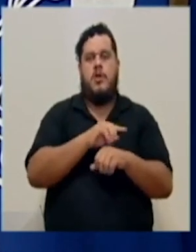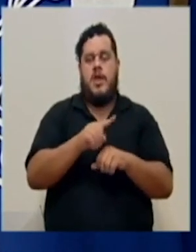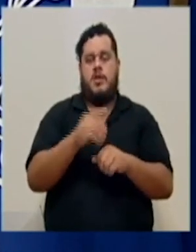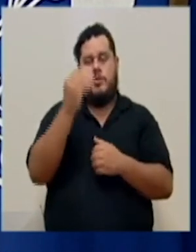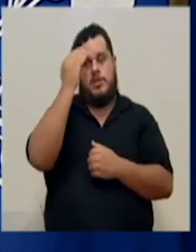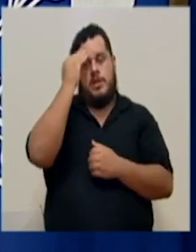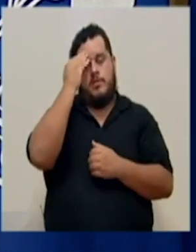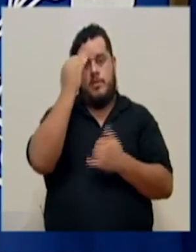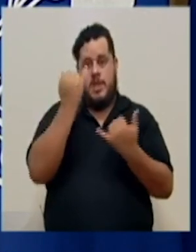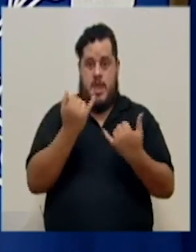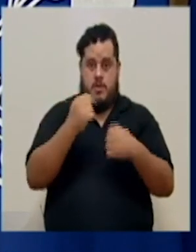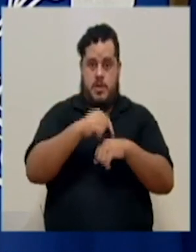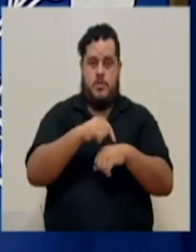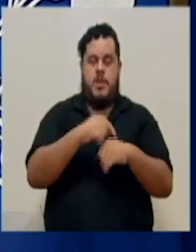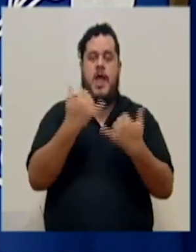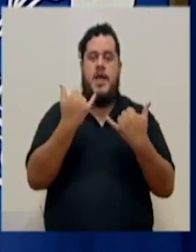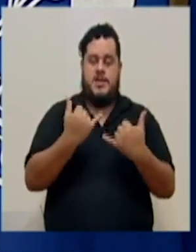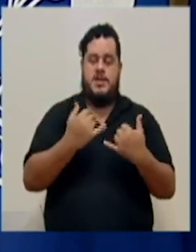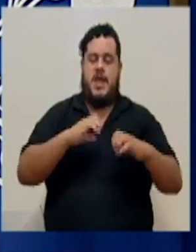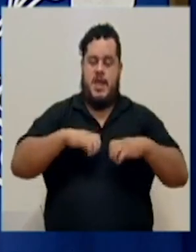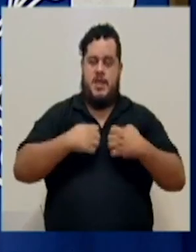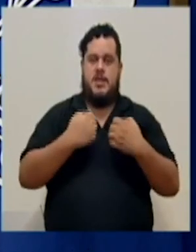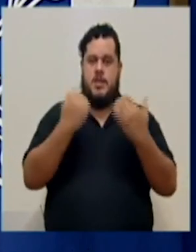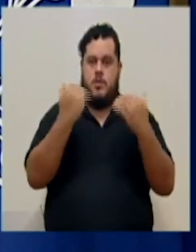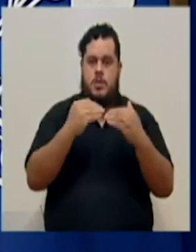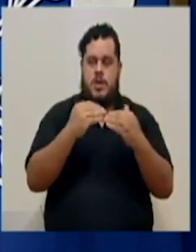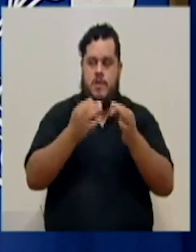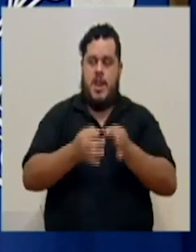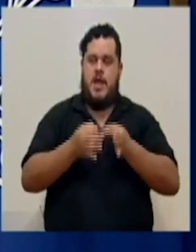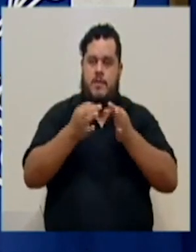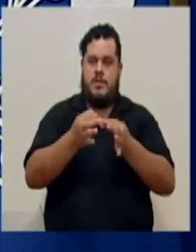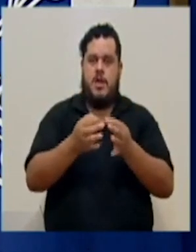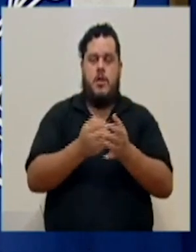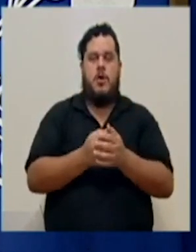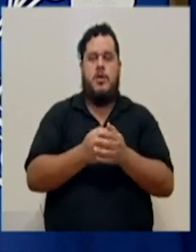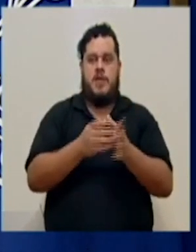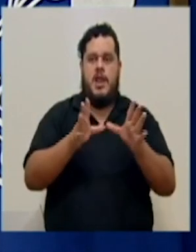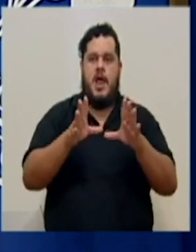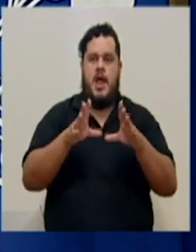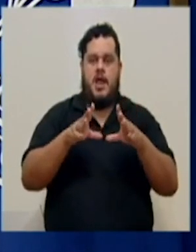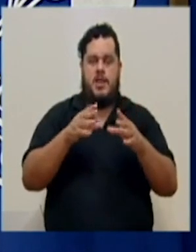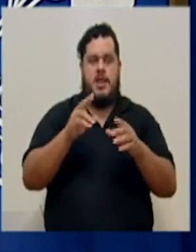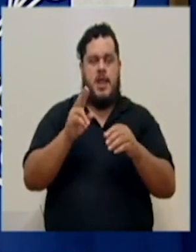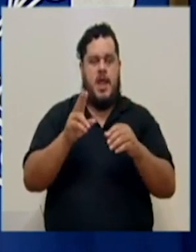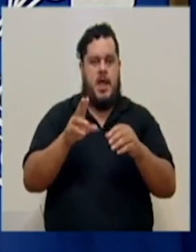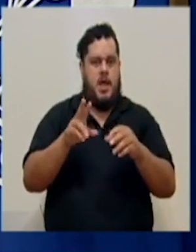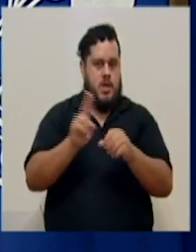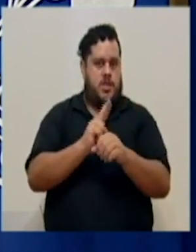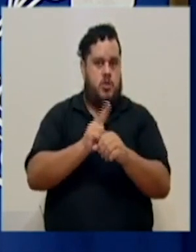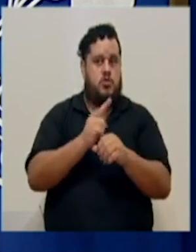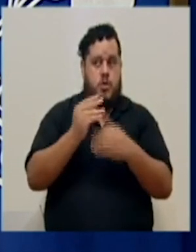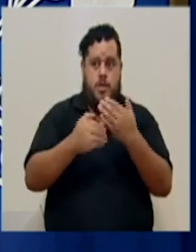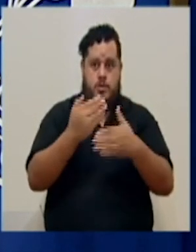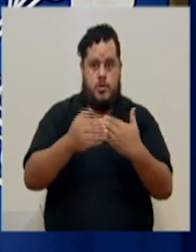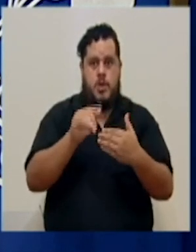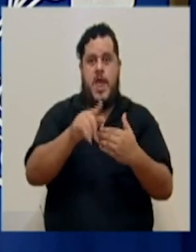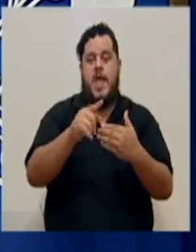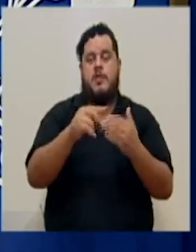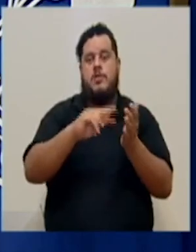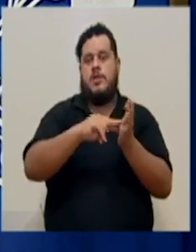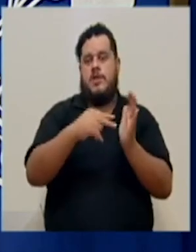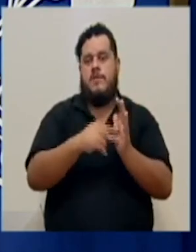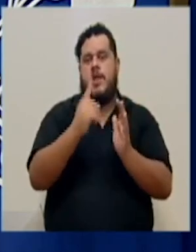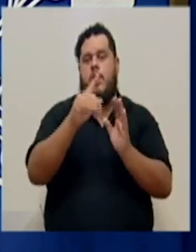que en este momento ya existe un nivel bastante avanzado de lo que es la adopción de protocolos y, eventualmente, eso representa alguna